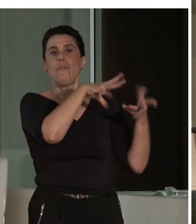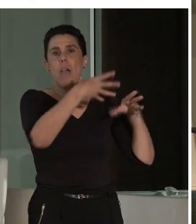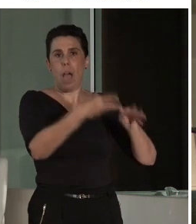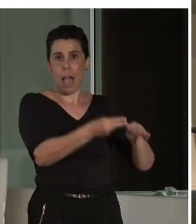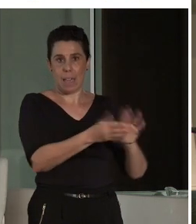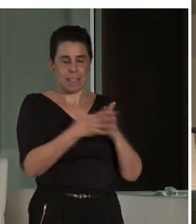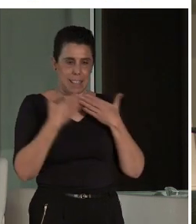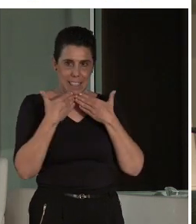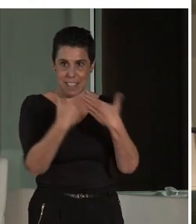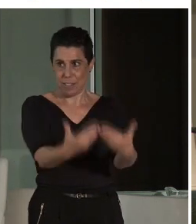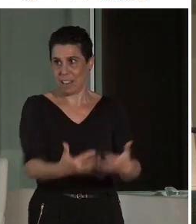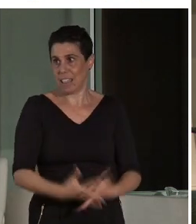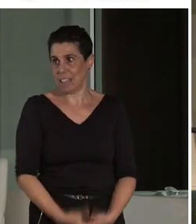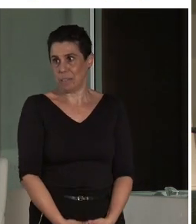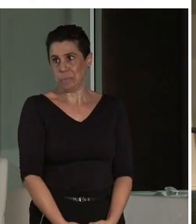Gracias, Javier.